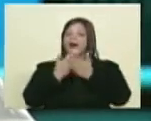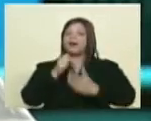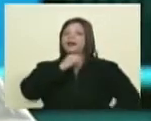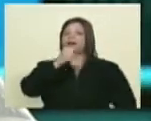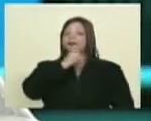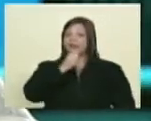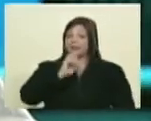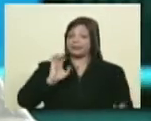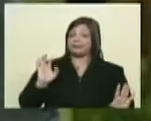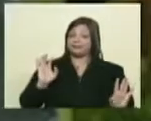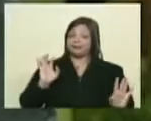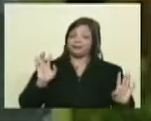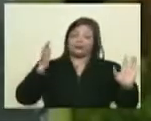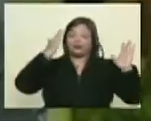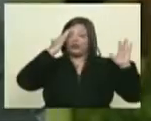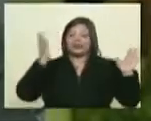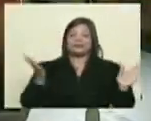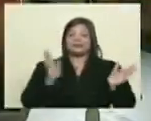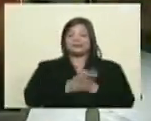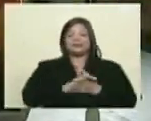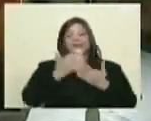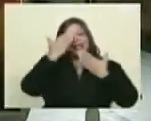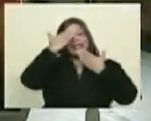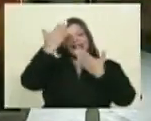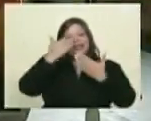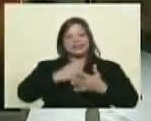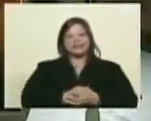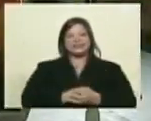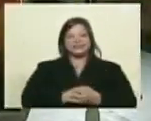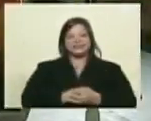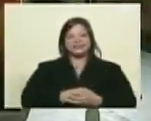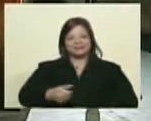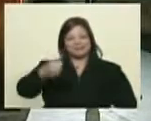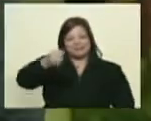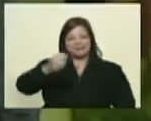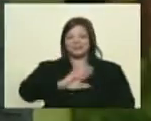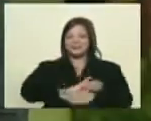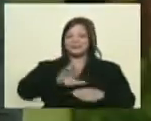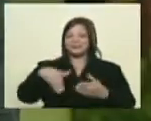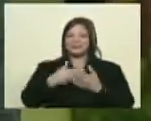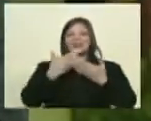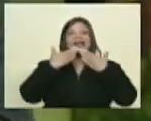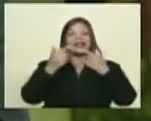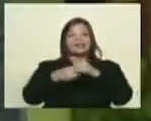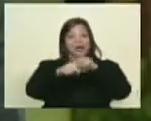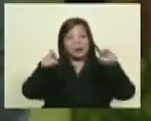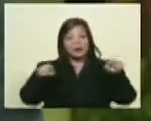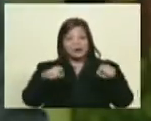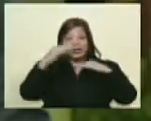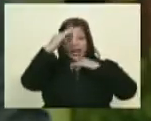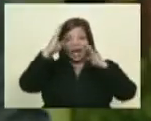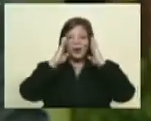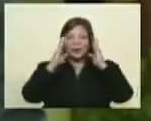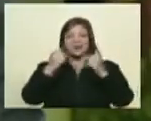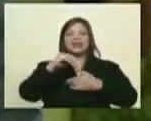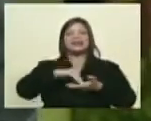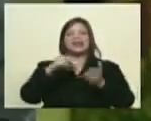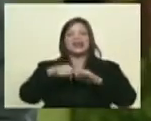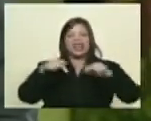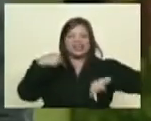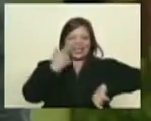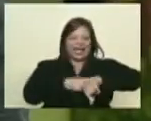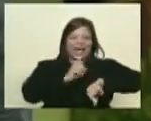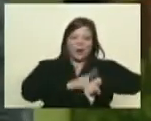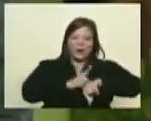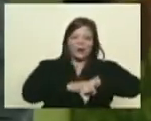probablemente no lo sé bueno, te agradezco y agradezco a ustedes amigas y amigos por habernos acompañado hasta esta